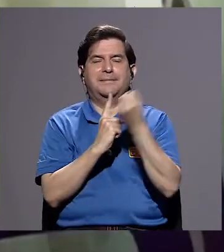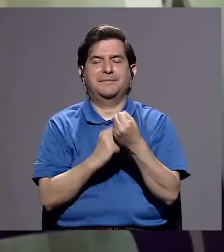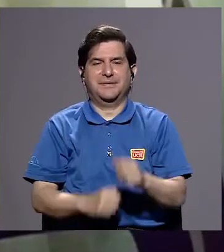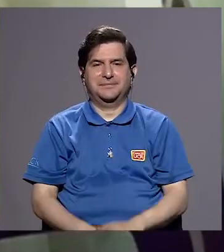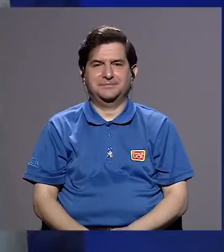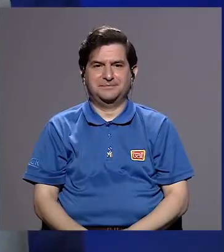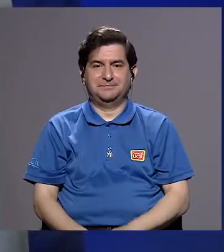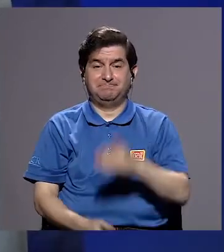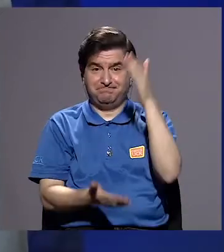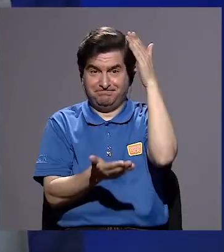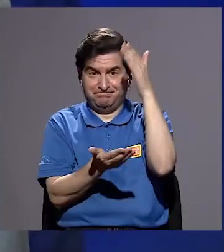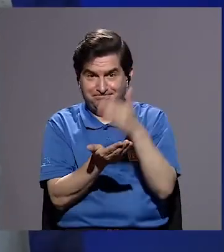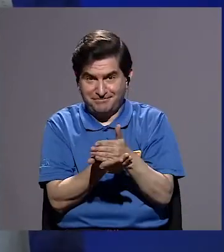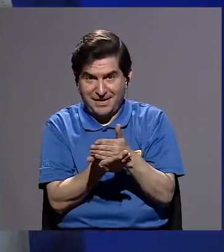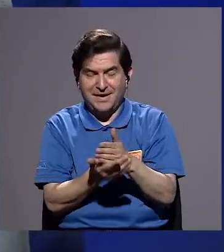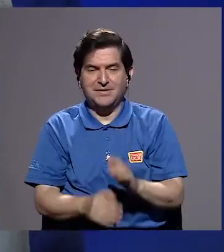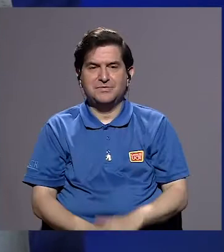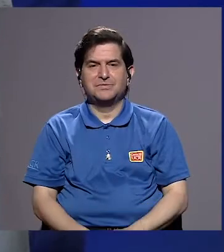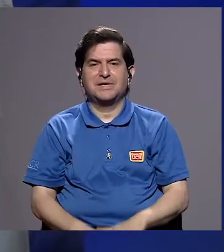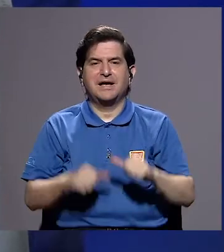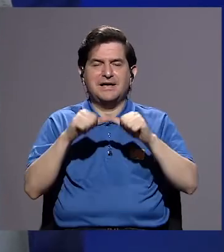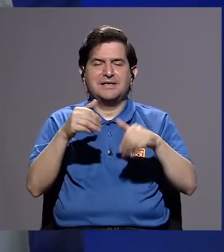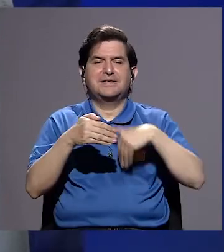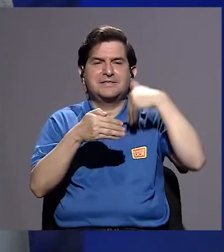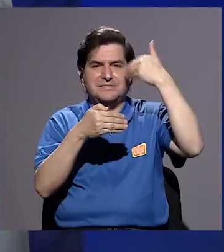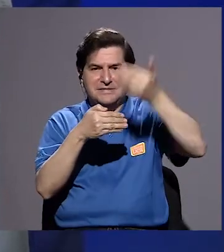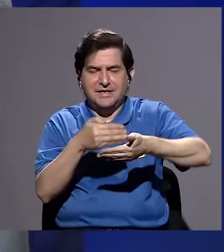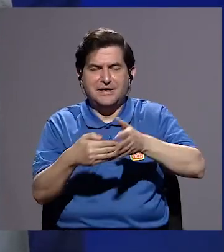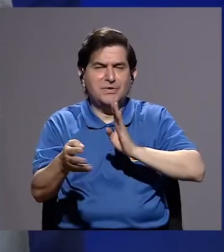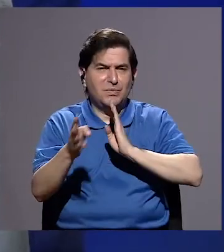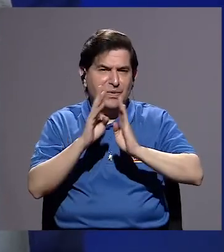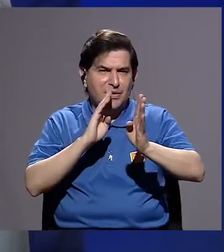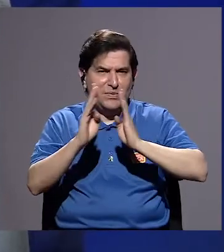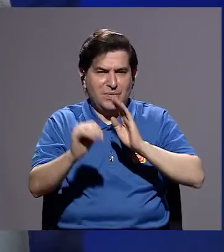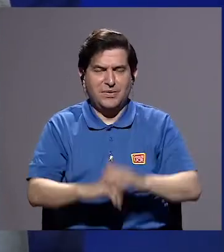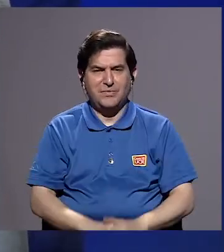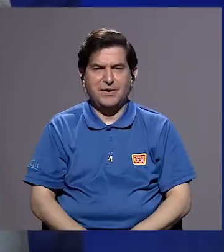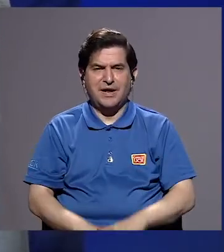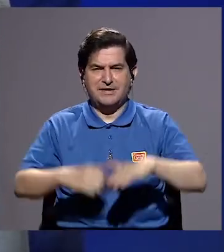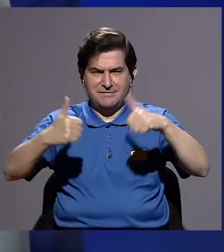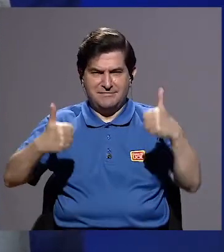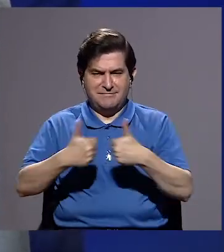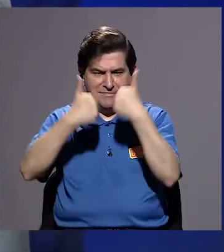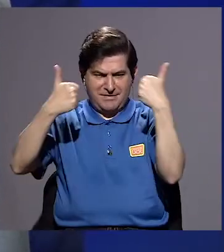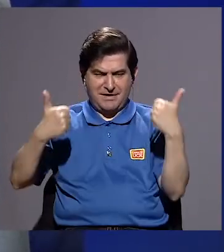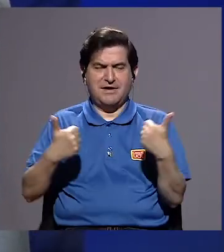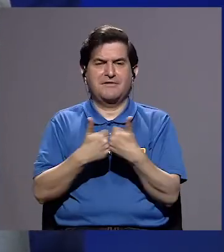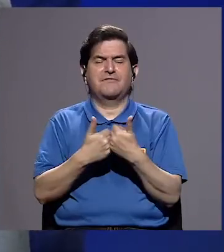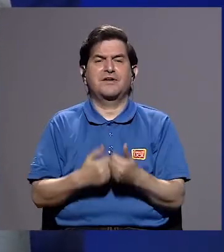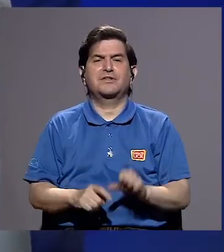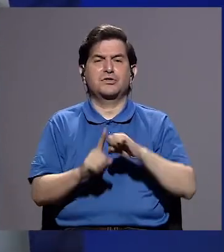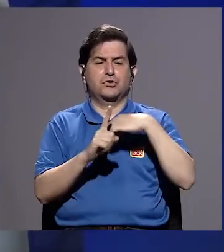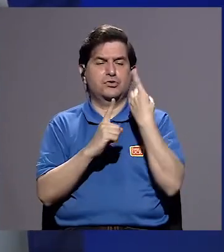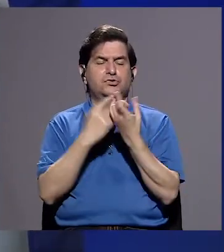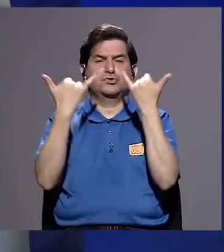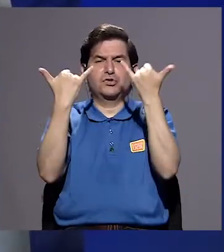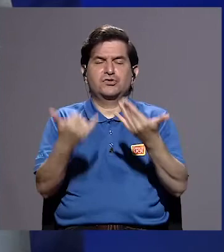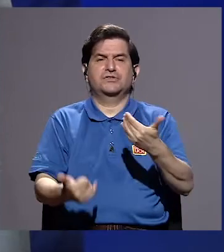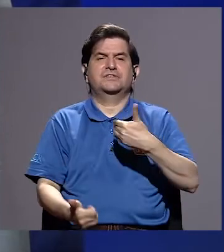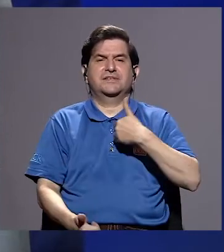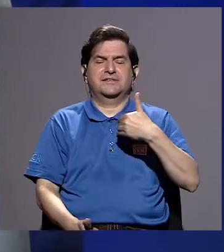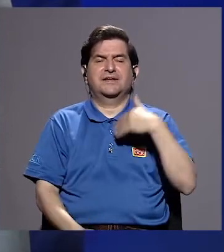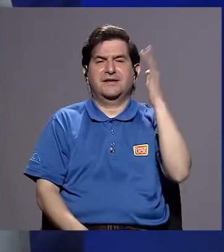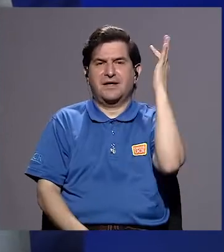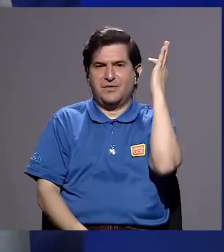Vamos a hacer una pausa, doña Telma, y continuamos conversando sobre los desafíos que en la sociedad